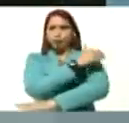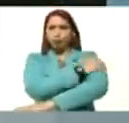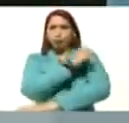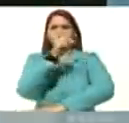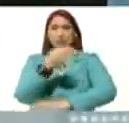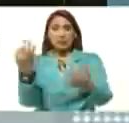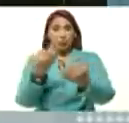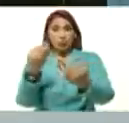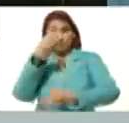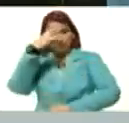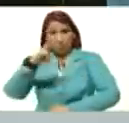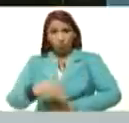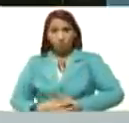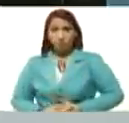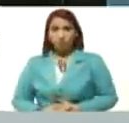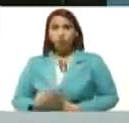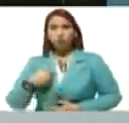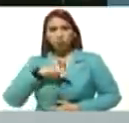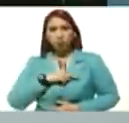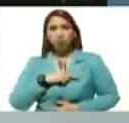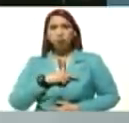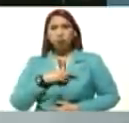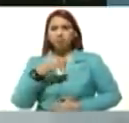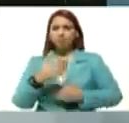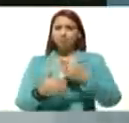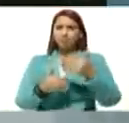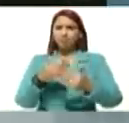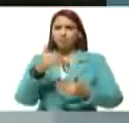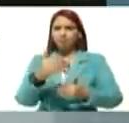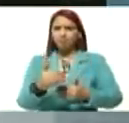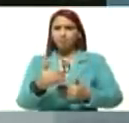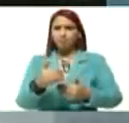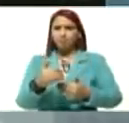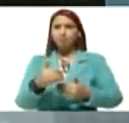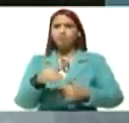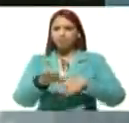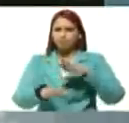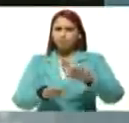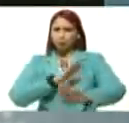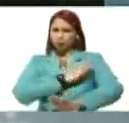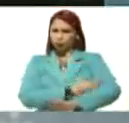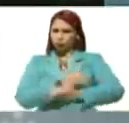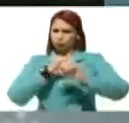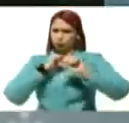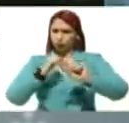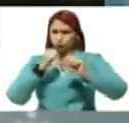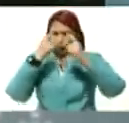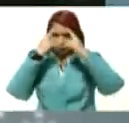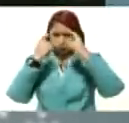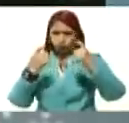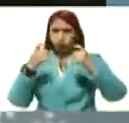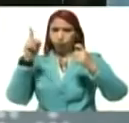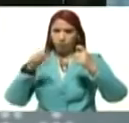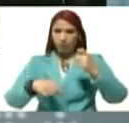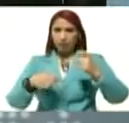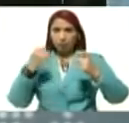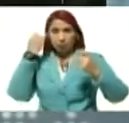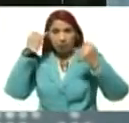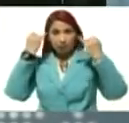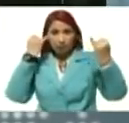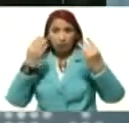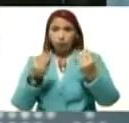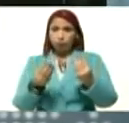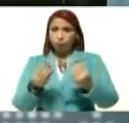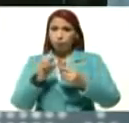que en México, iremos avanzando, con pie de plomo, con mucha sabiduría, con mucha inteligencia, con